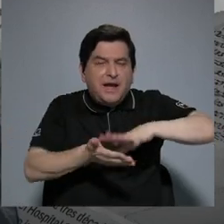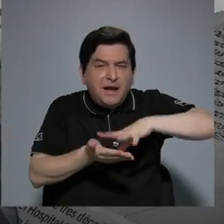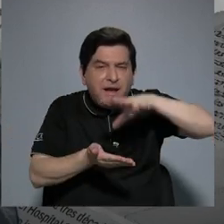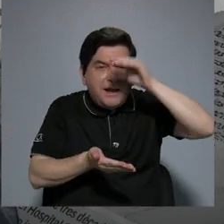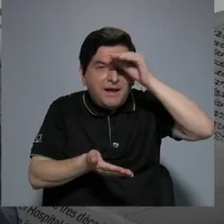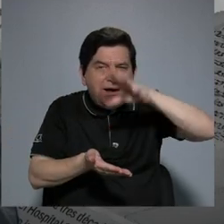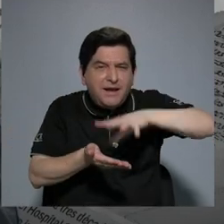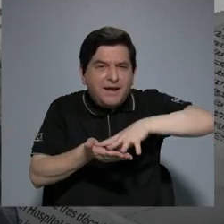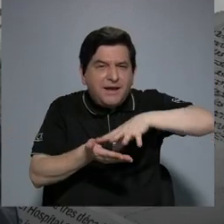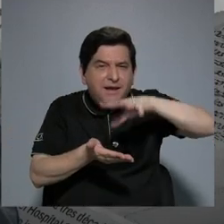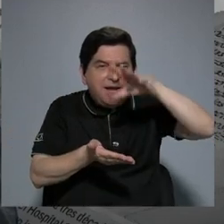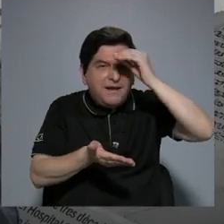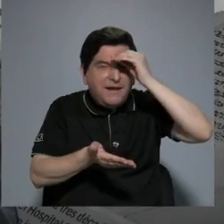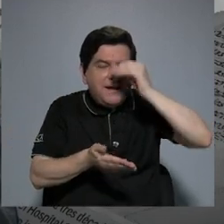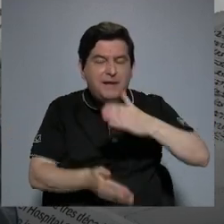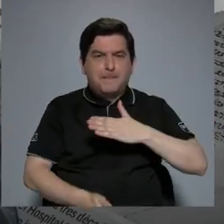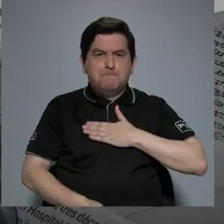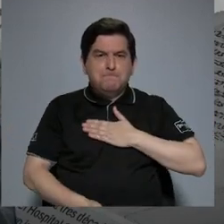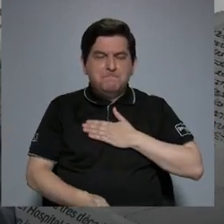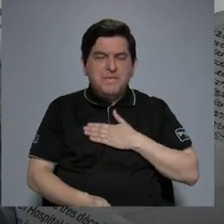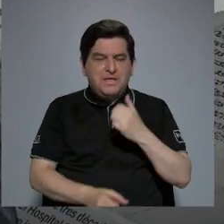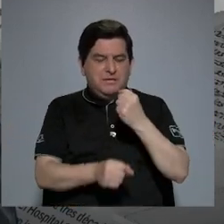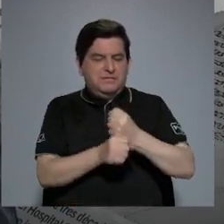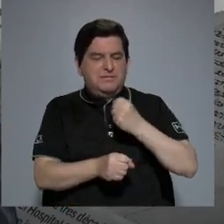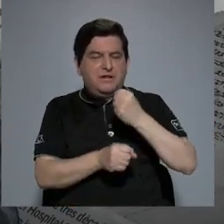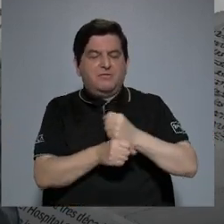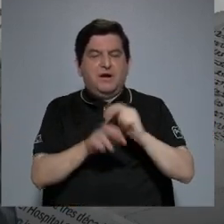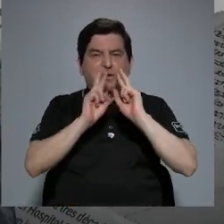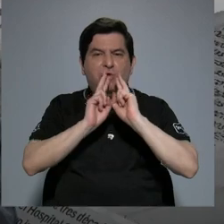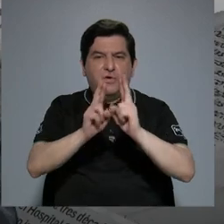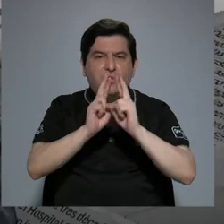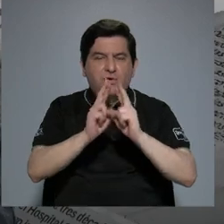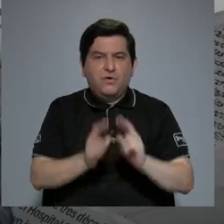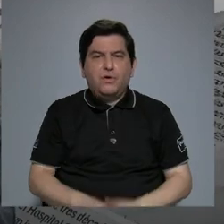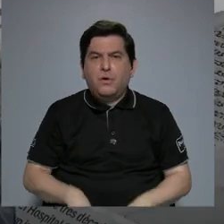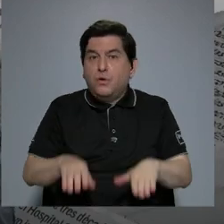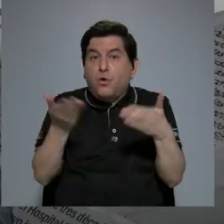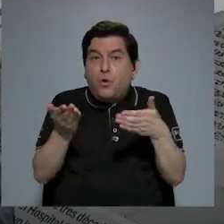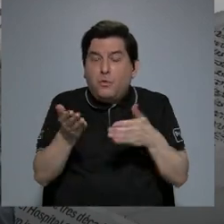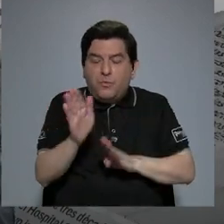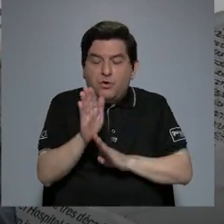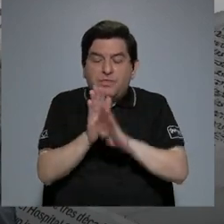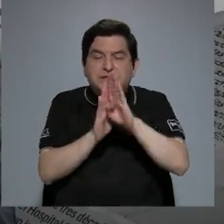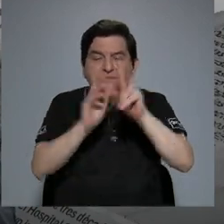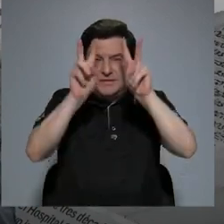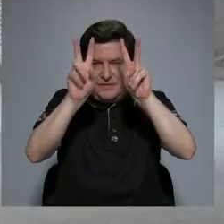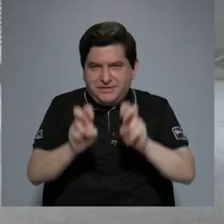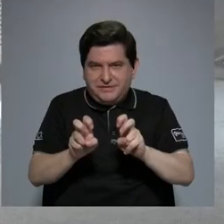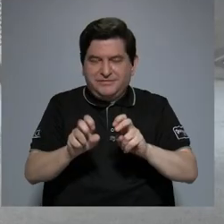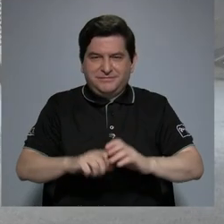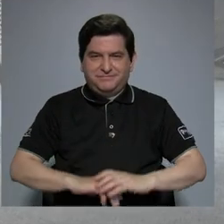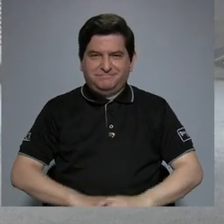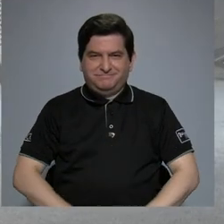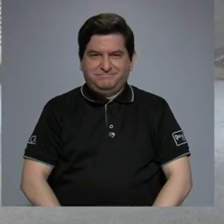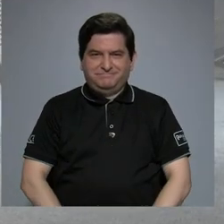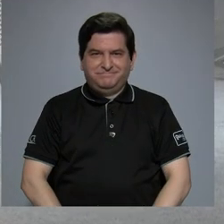mi desempeño a través del desarrollo de la prueba. Entonces,